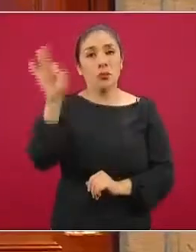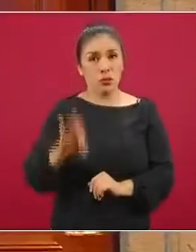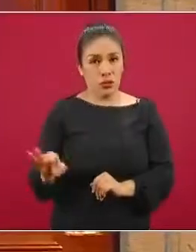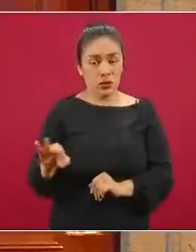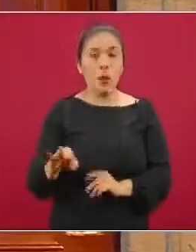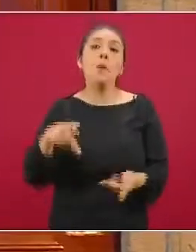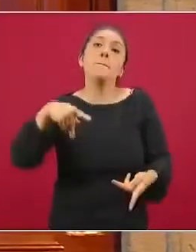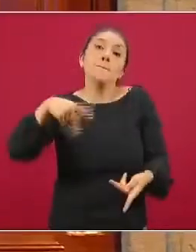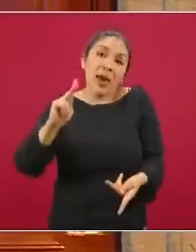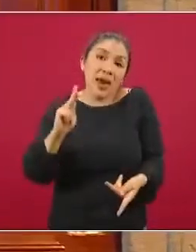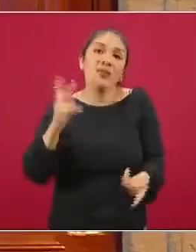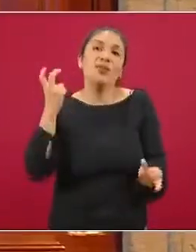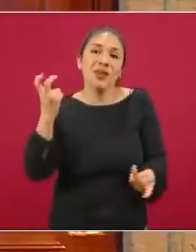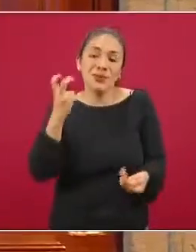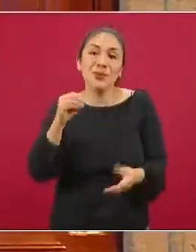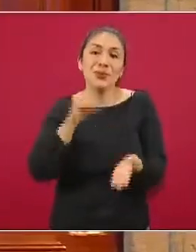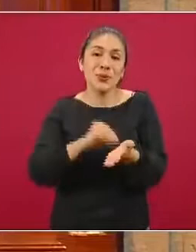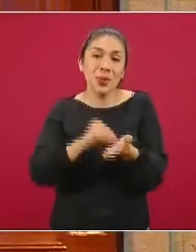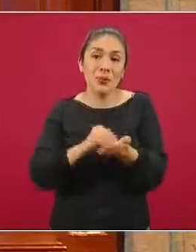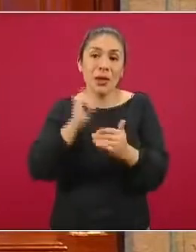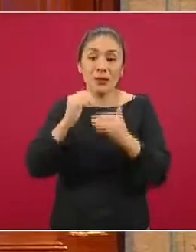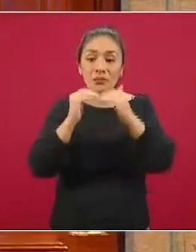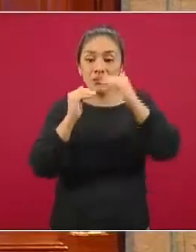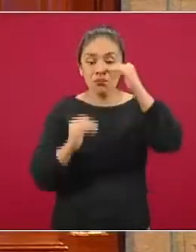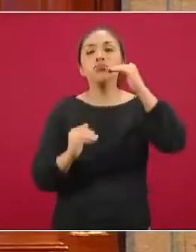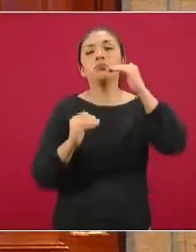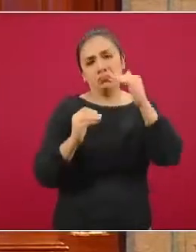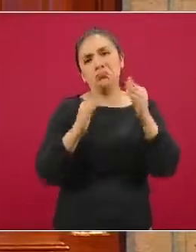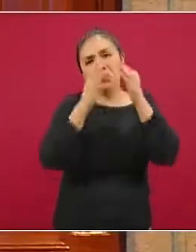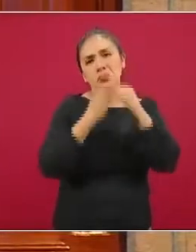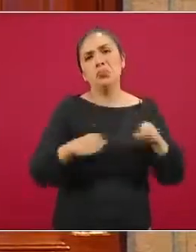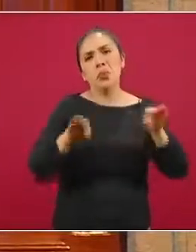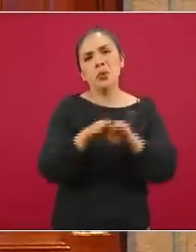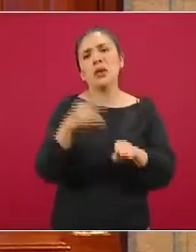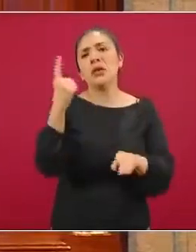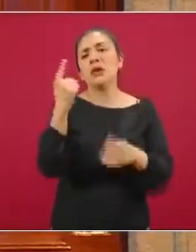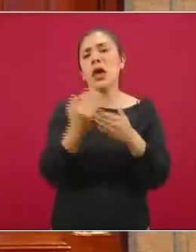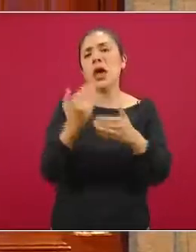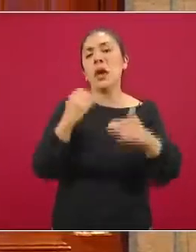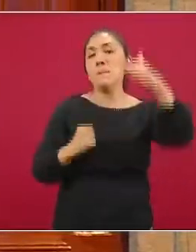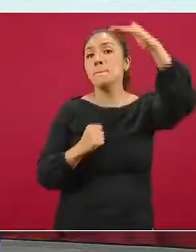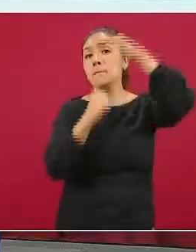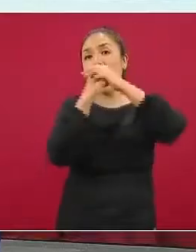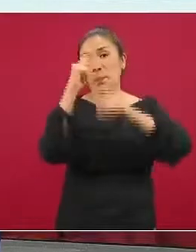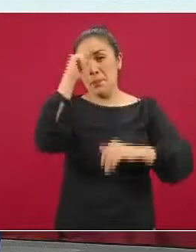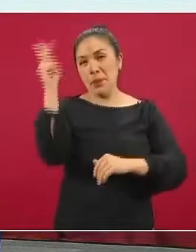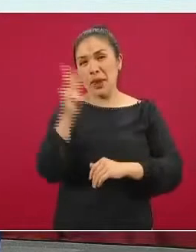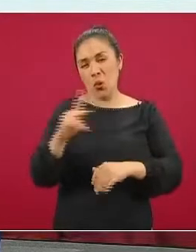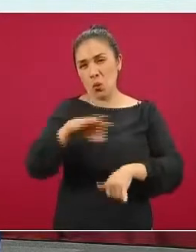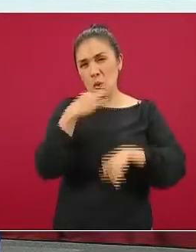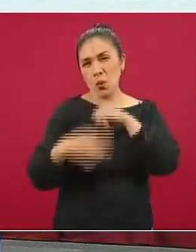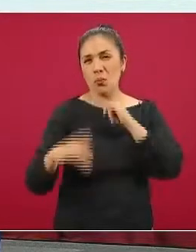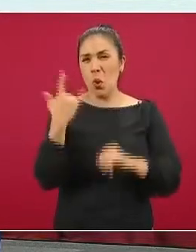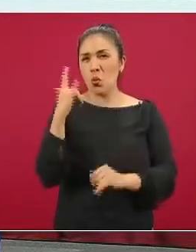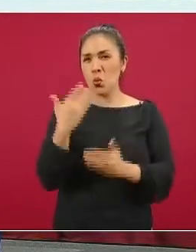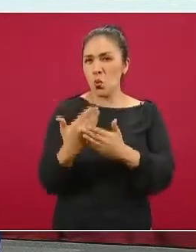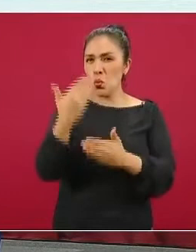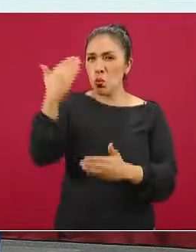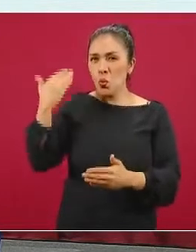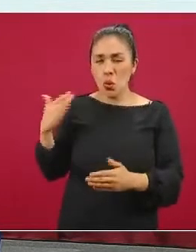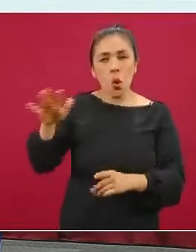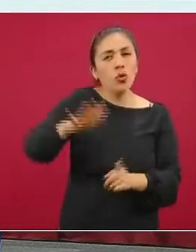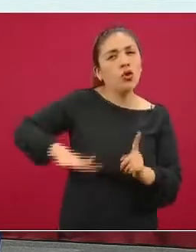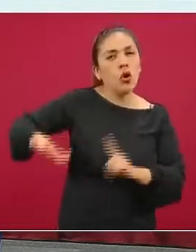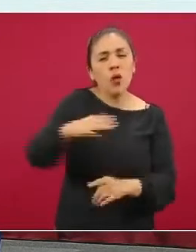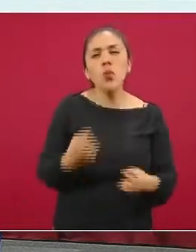Sin embargo, todavía es un descenso importante en relación al pico máximo que en algún momento se alcanzó de todas las